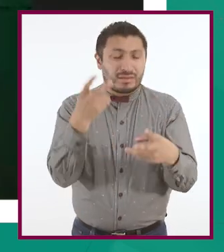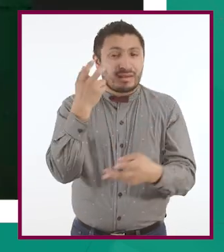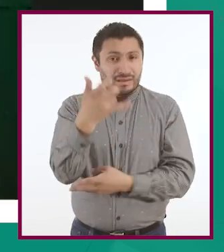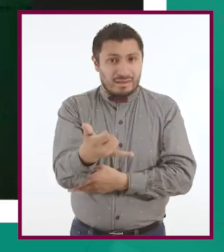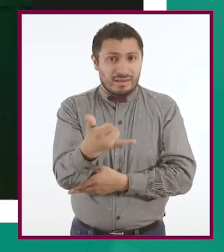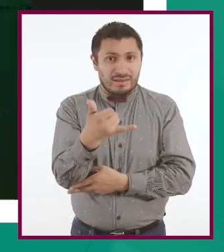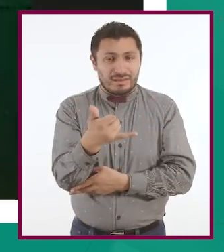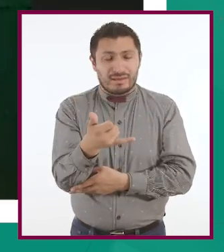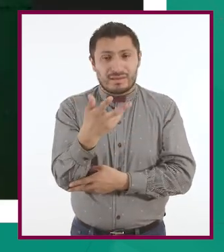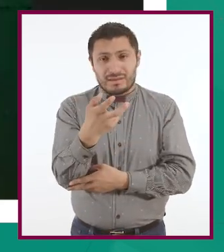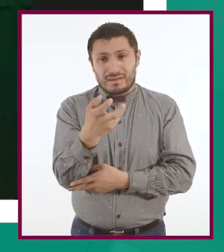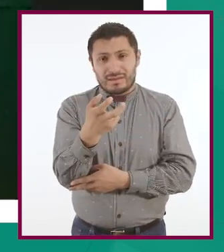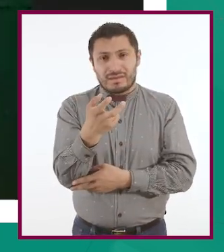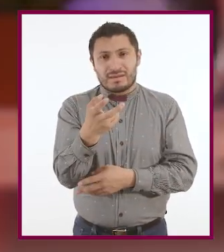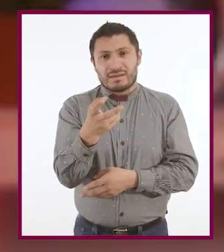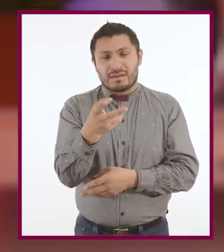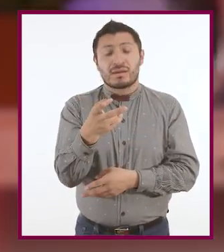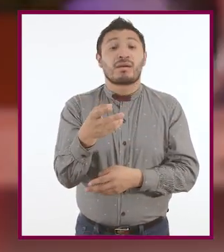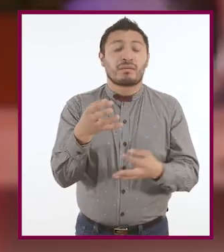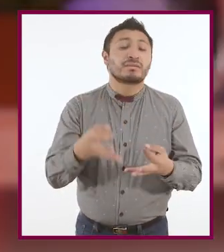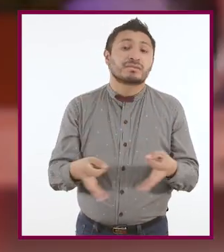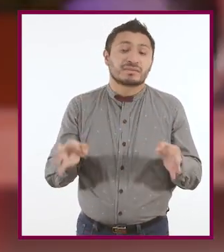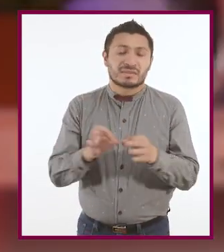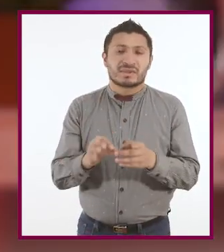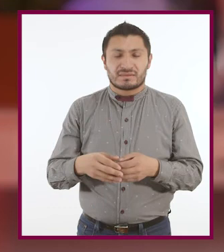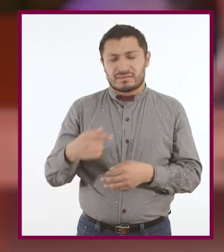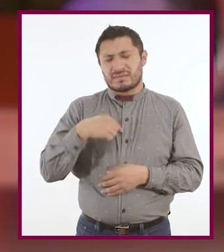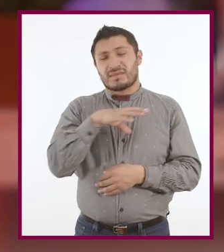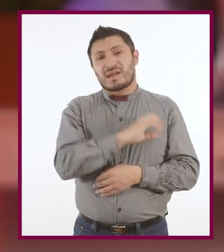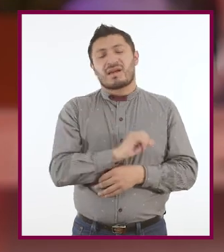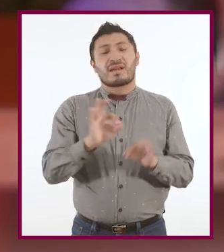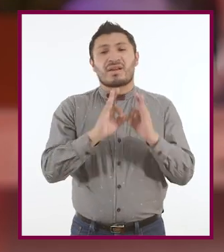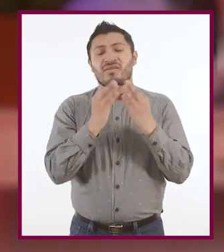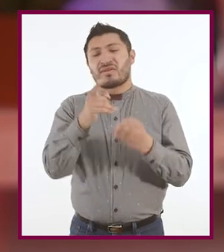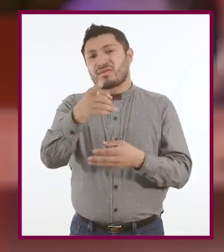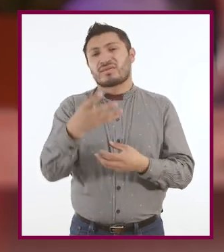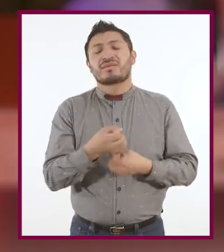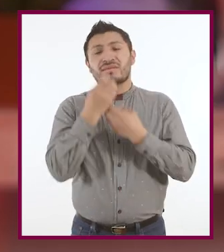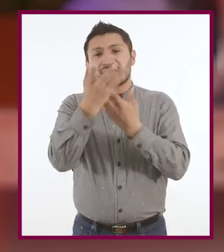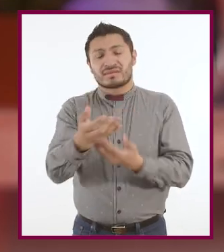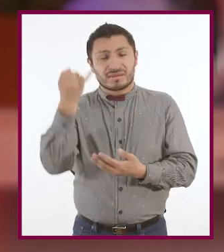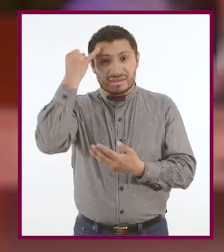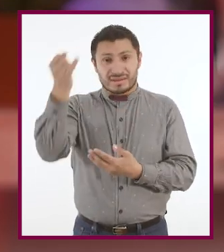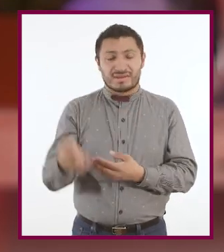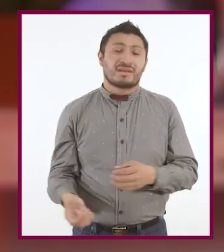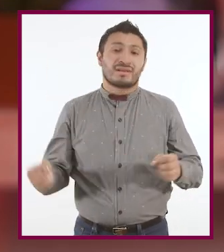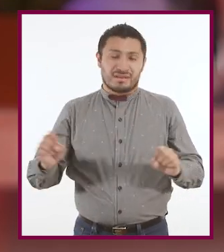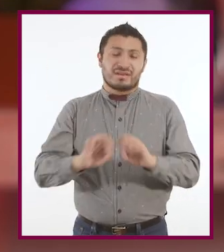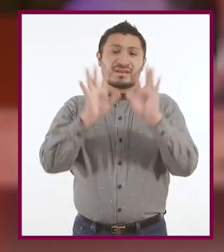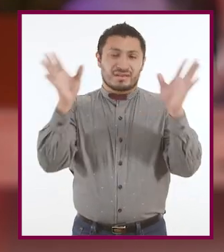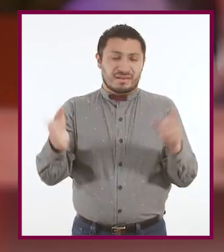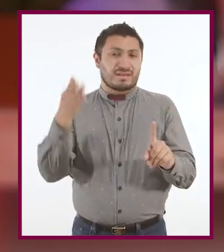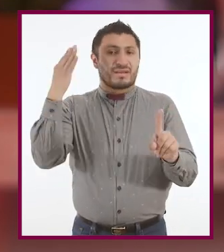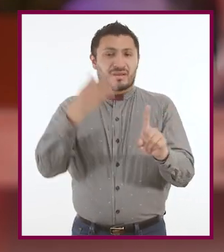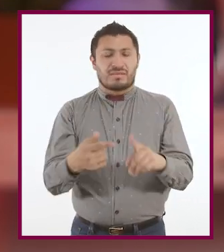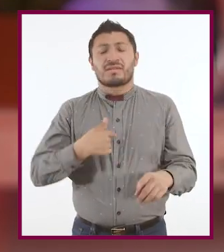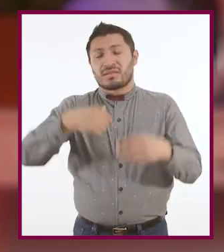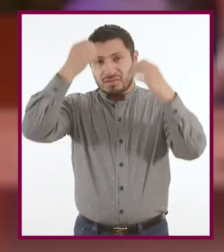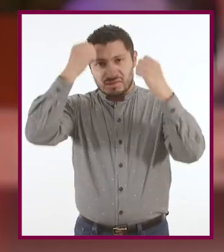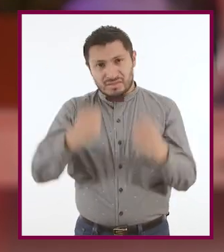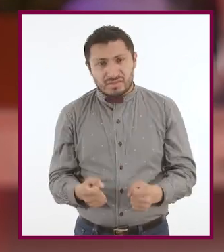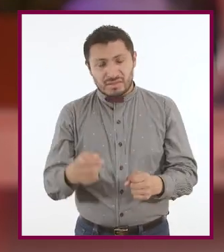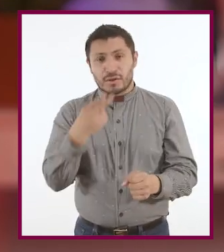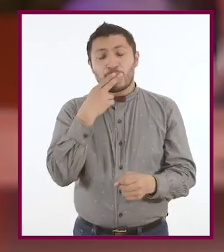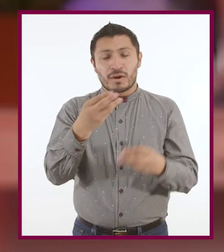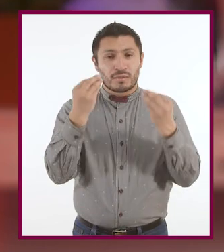a ir a ayudarnos. Me encanta la forma que tienen de expresar sus ideas. Lo han hecho de una manera clara, directa y estoy segura de